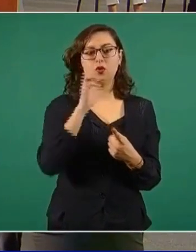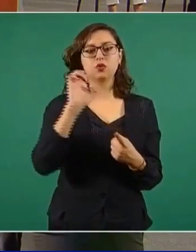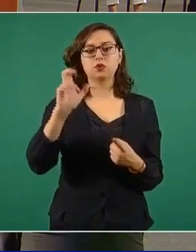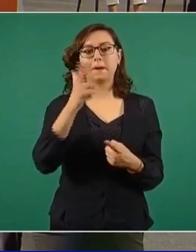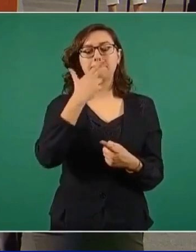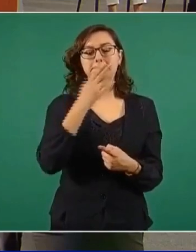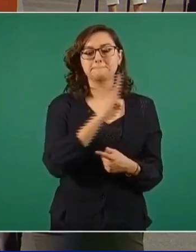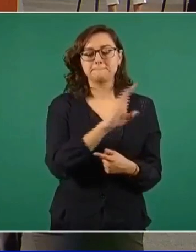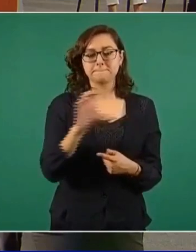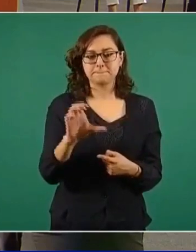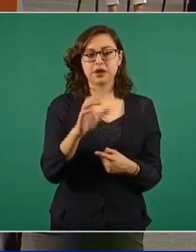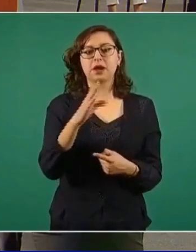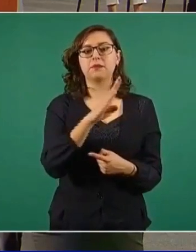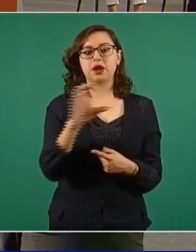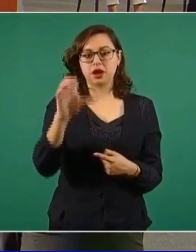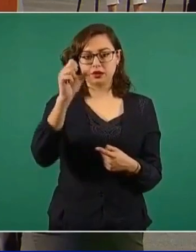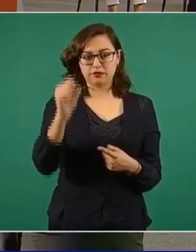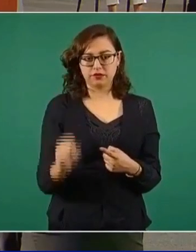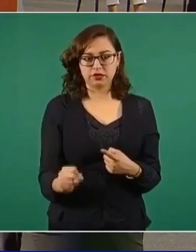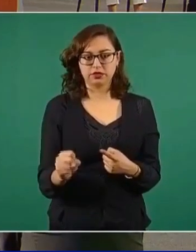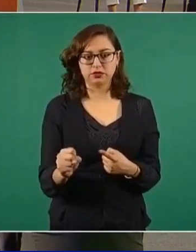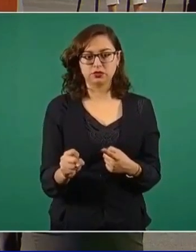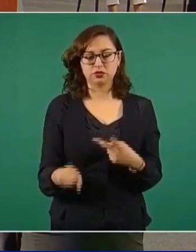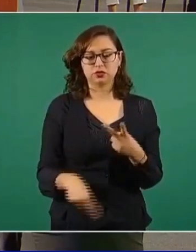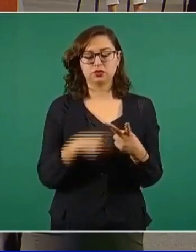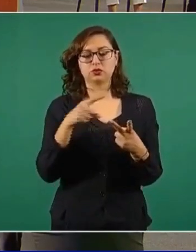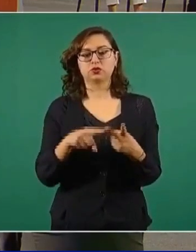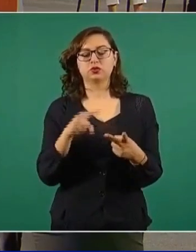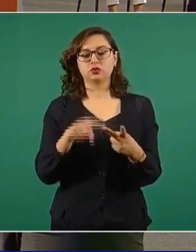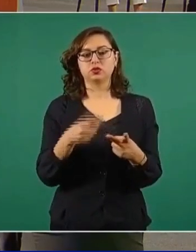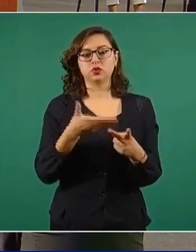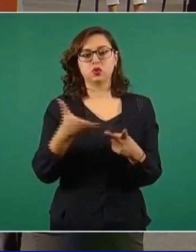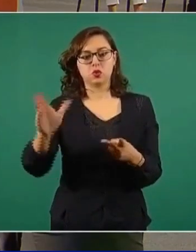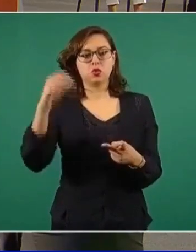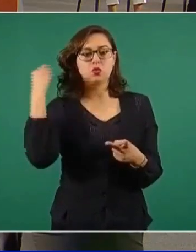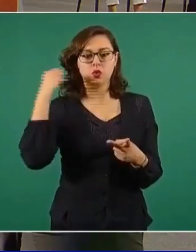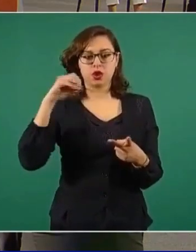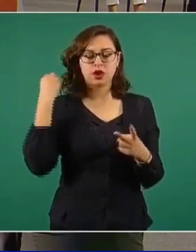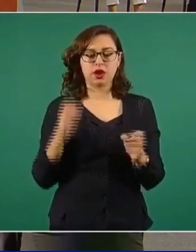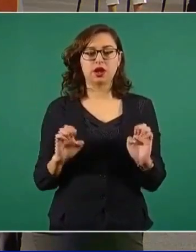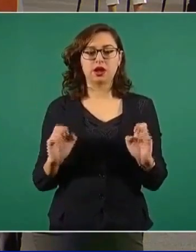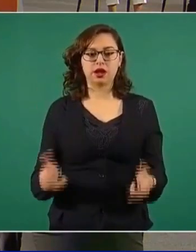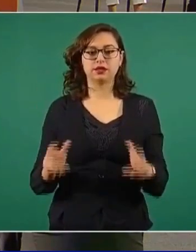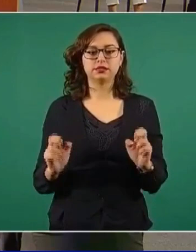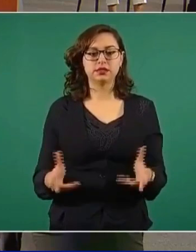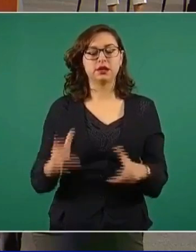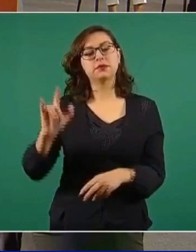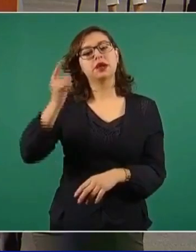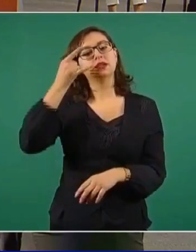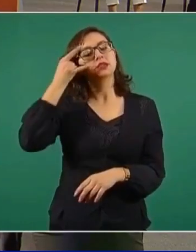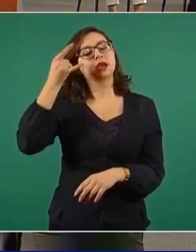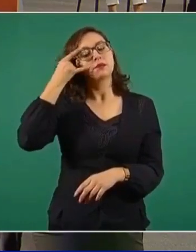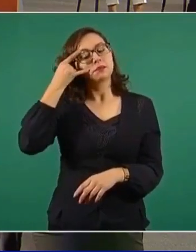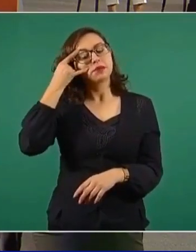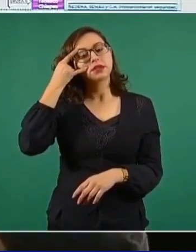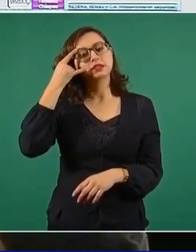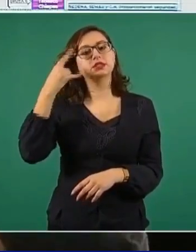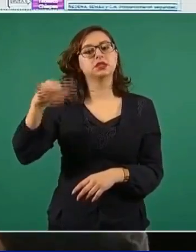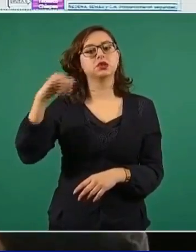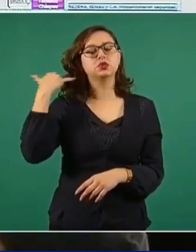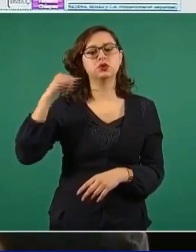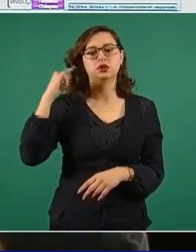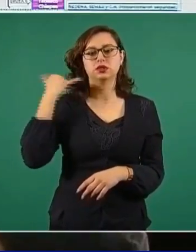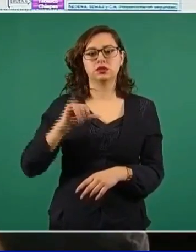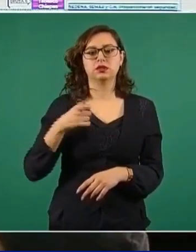Chihuahua, Baja California y Baja California Sur. Y en la ruta 2, Oaxaca, Chiapas, Campeche, Yucatán y Quintana